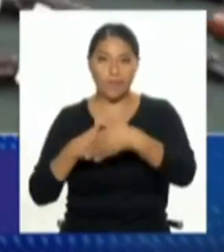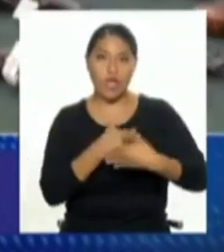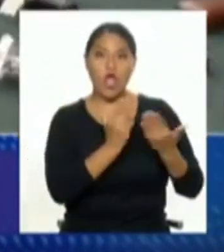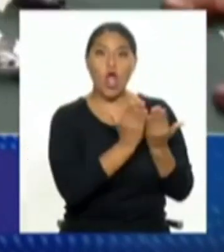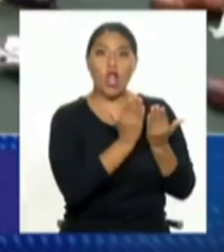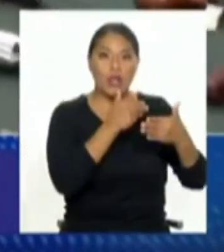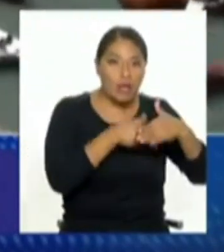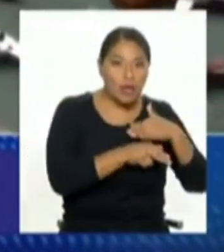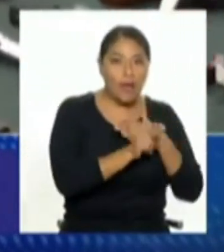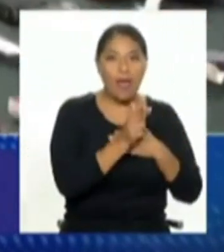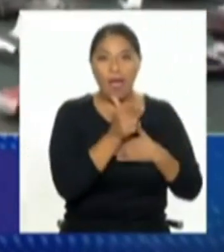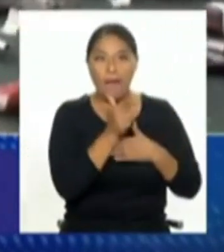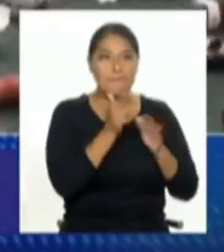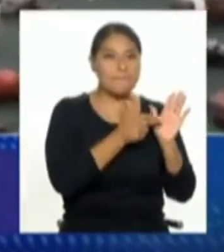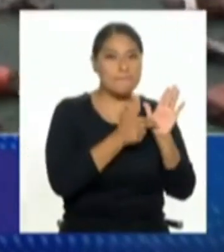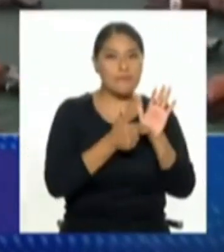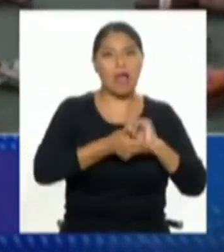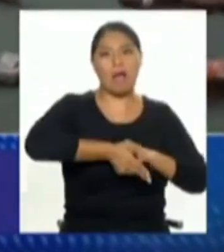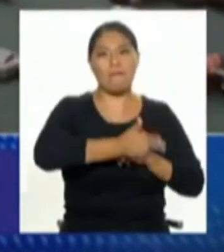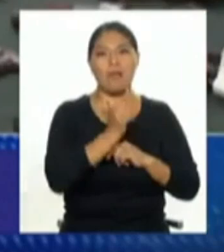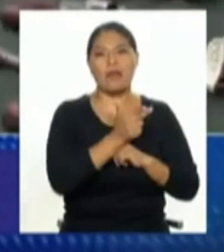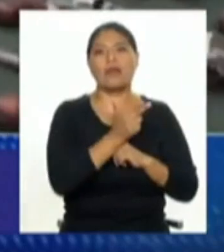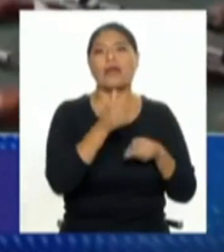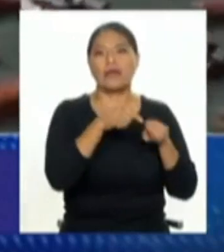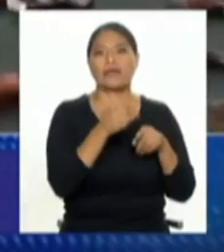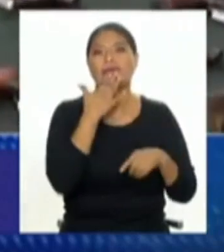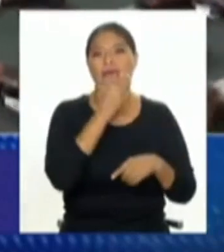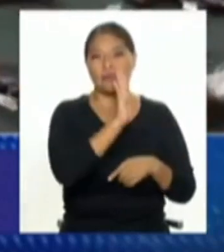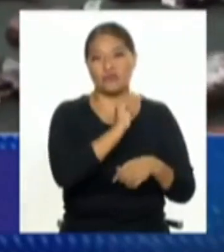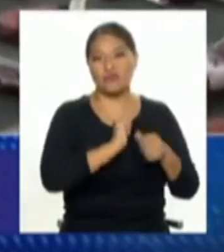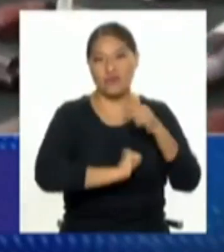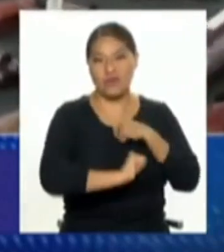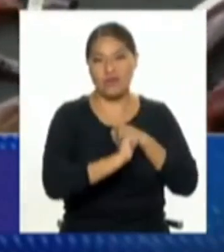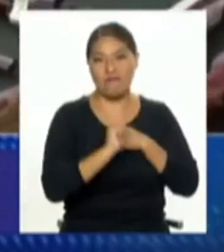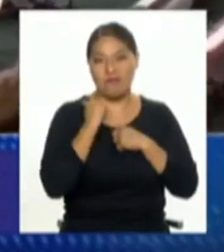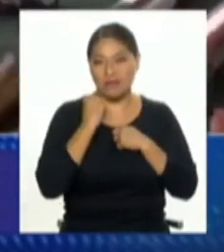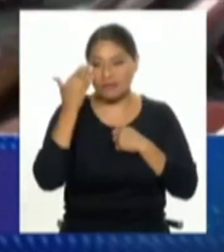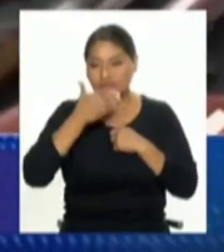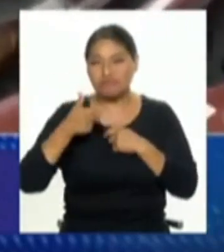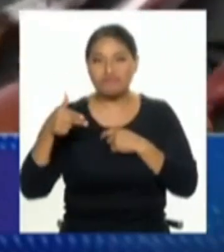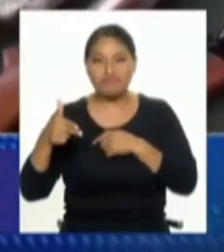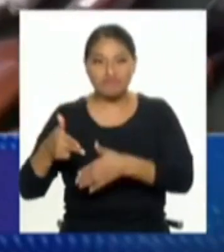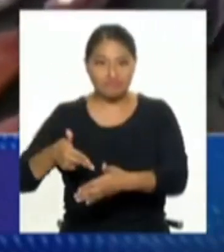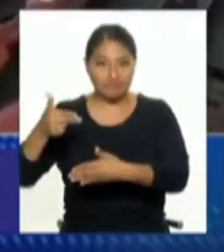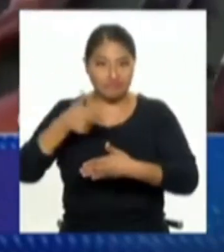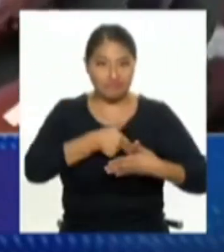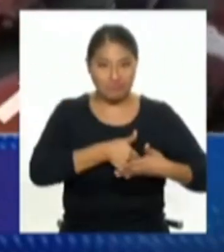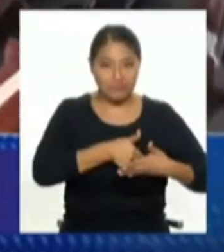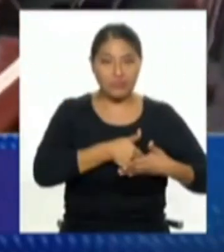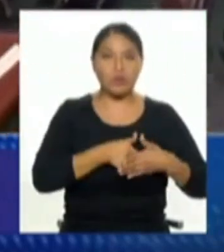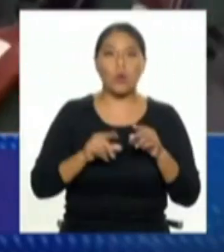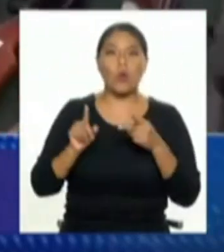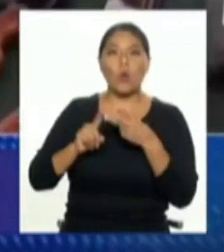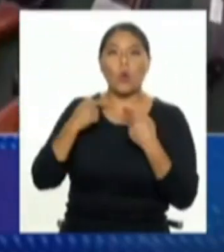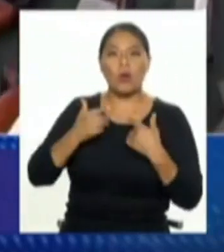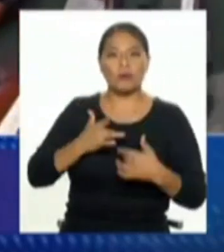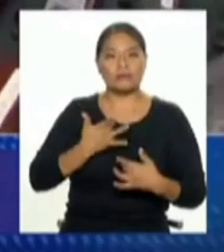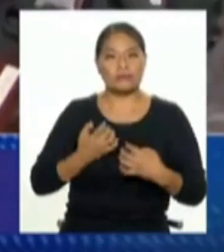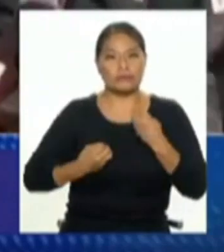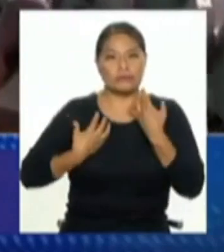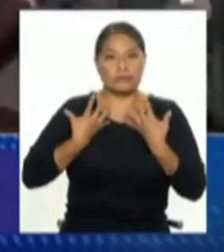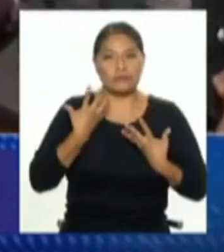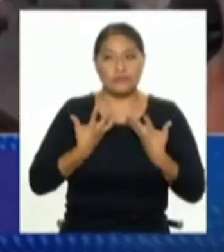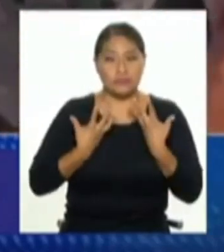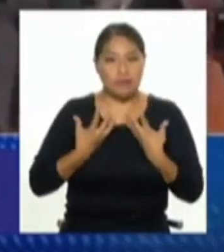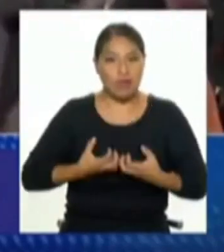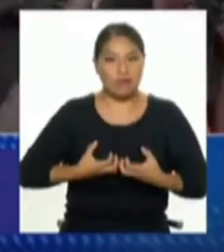y luego hay daños colaterales ante esa situación o simplemente en medio de la impulsividad o por estar en una embriaguez.